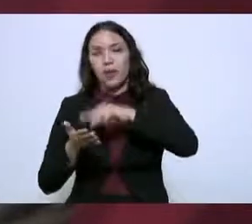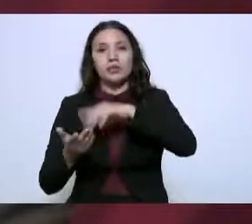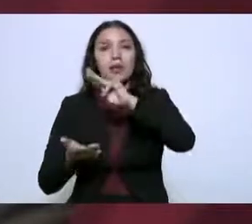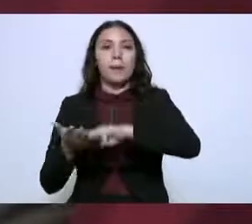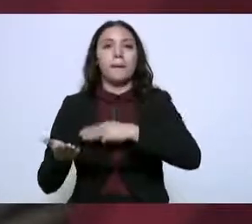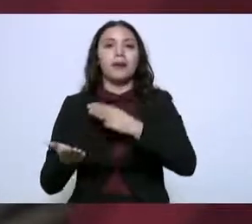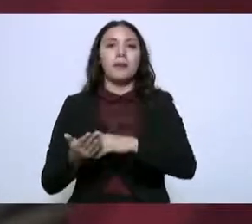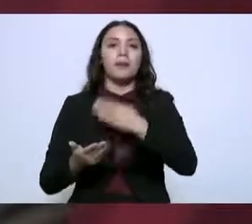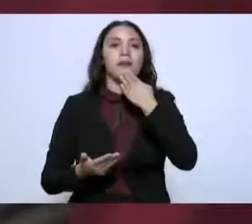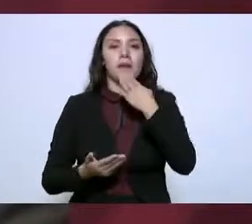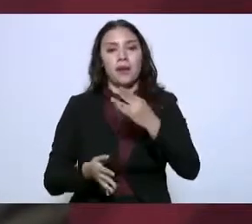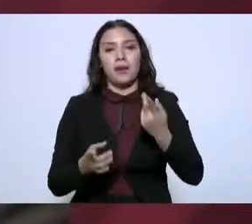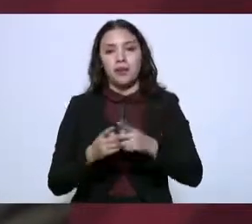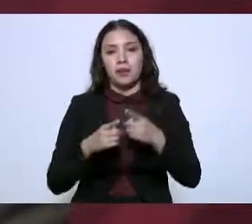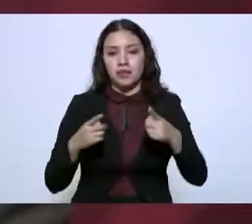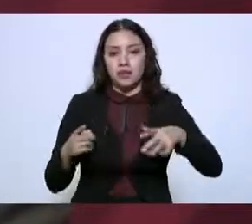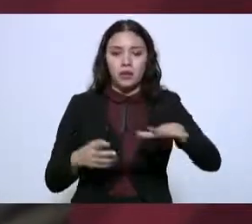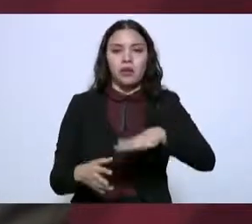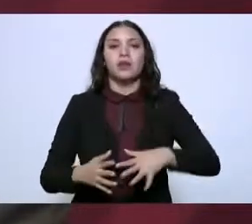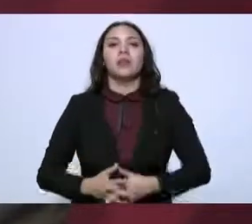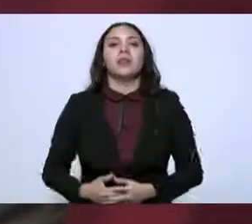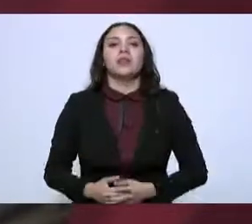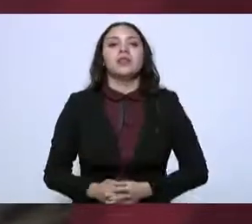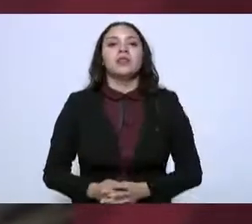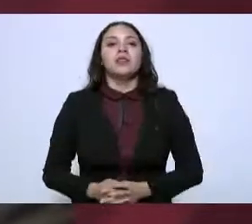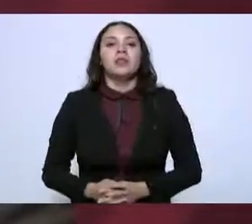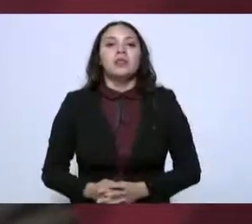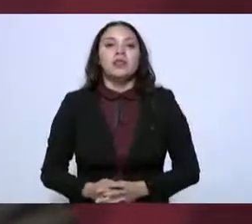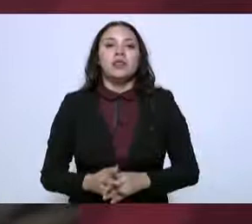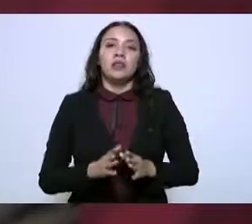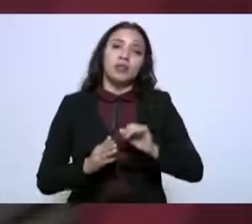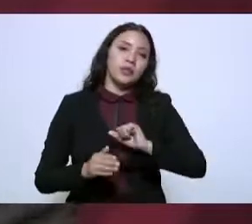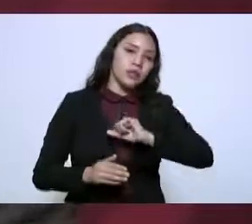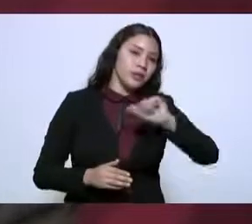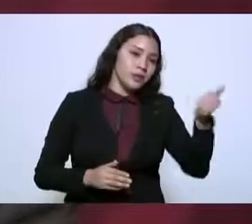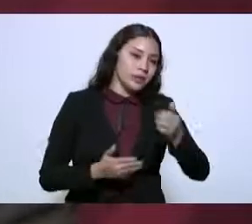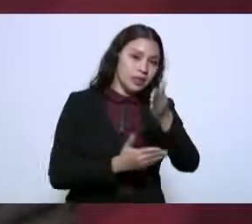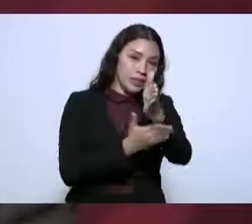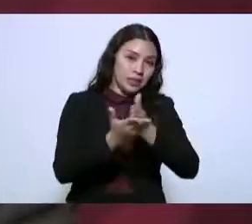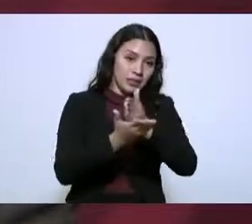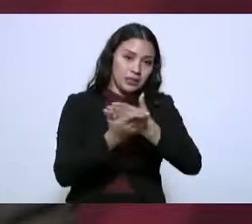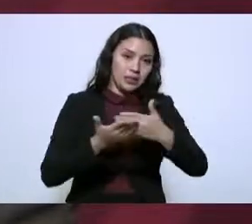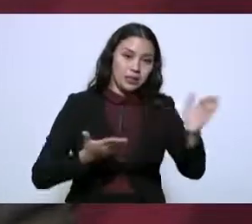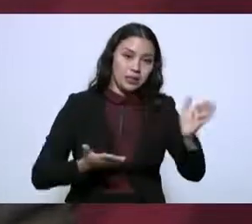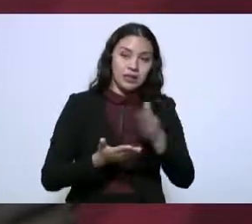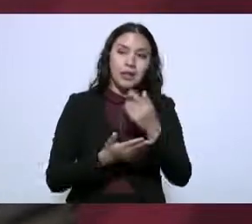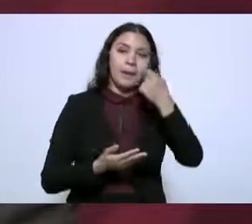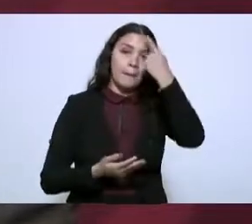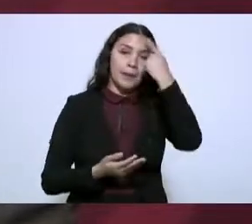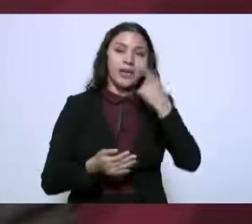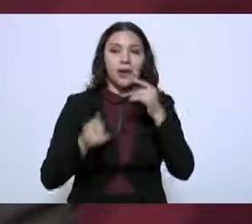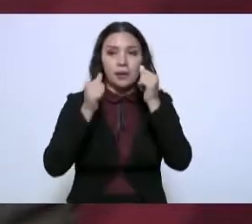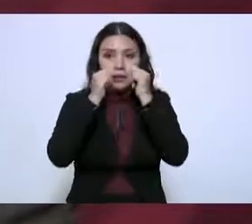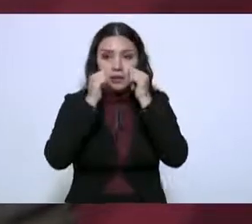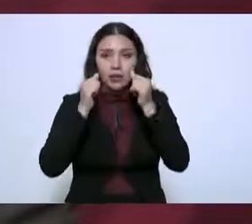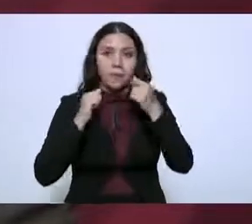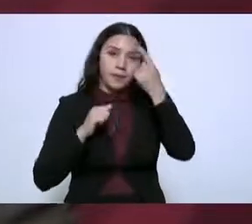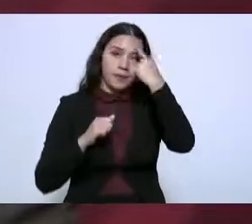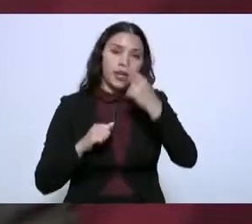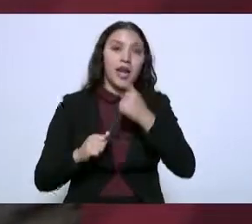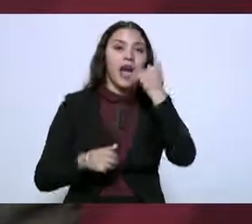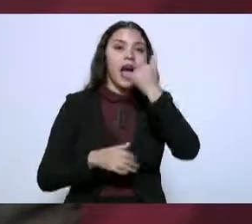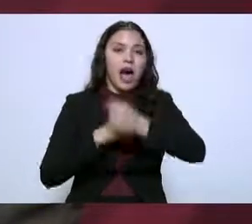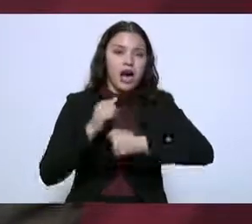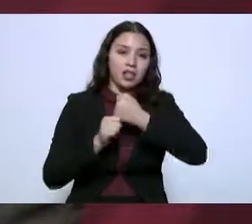industrial y su desarrollo humano. La otra mitad podría ser un planteamiento de cubrir la cuota anual que